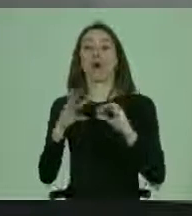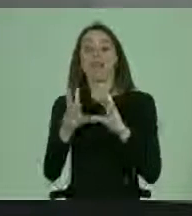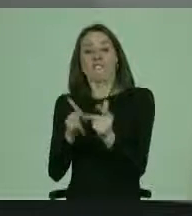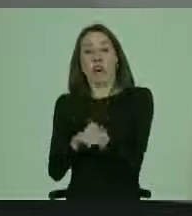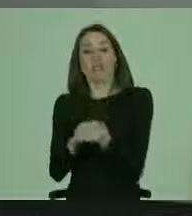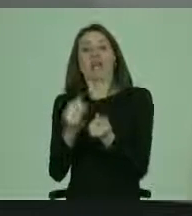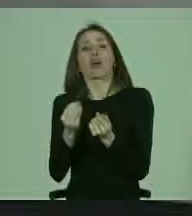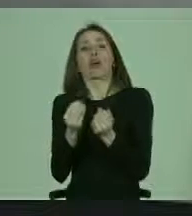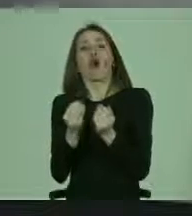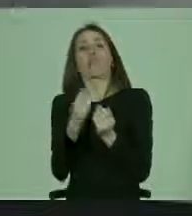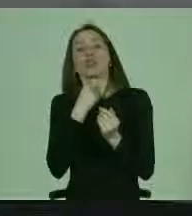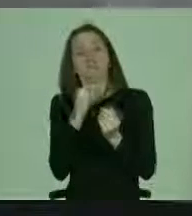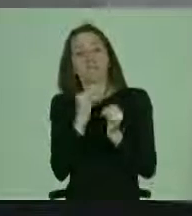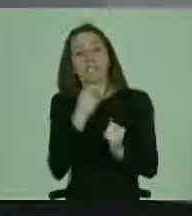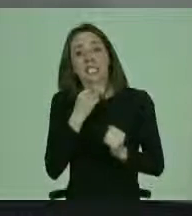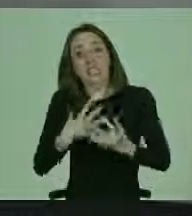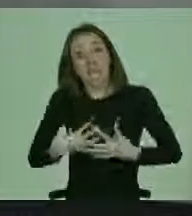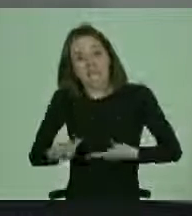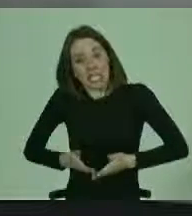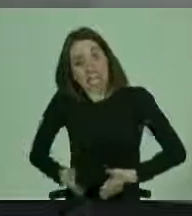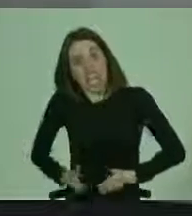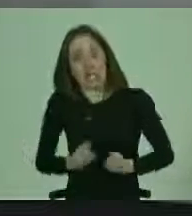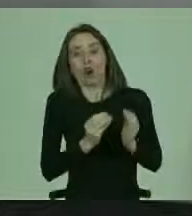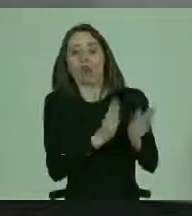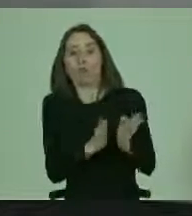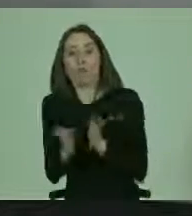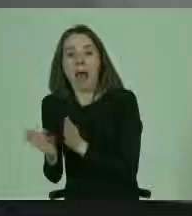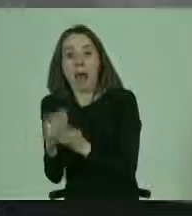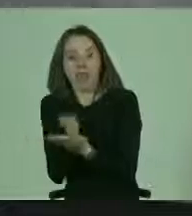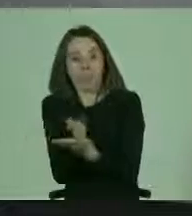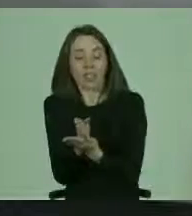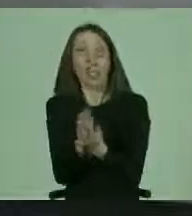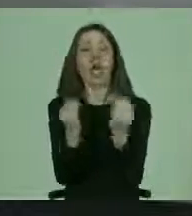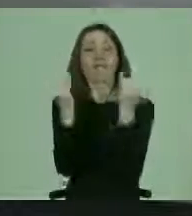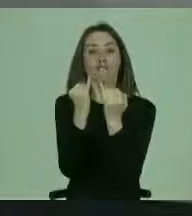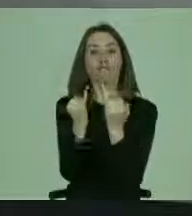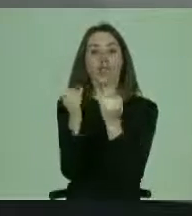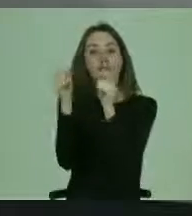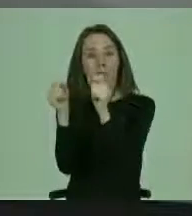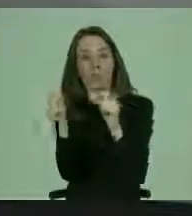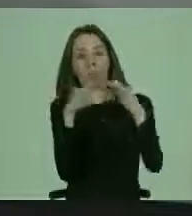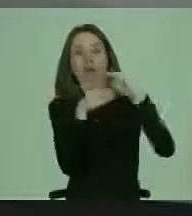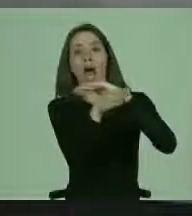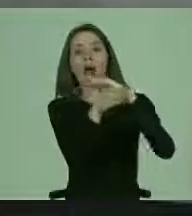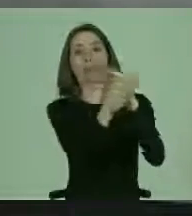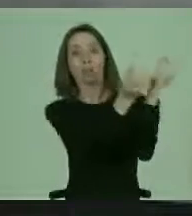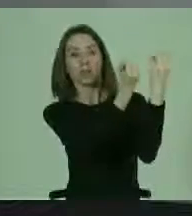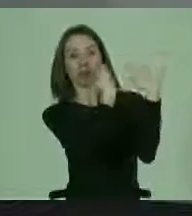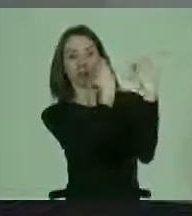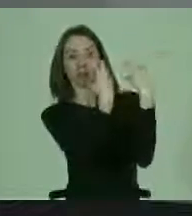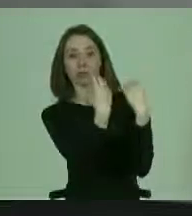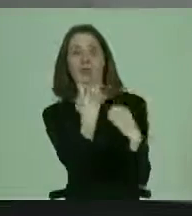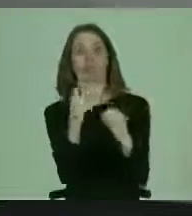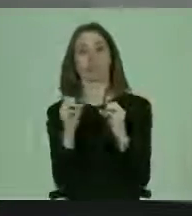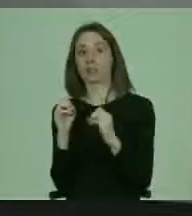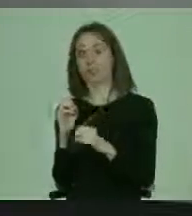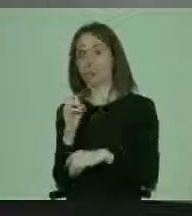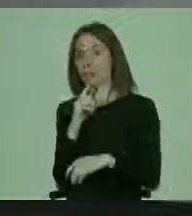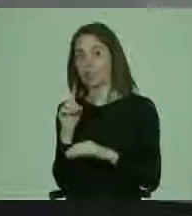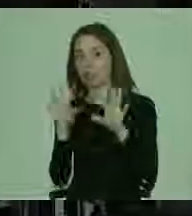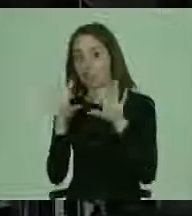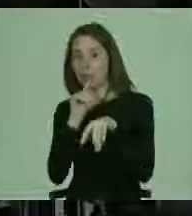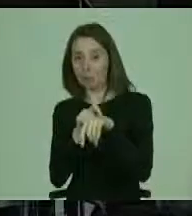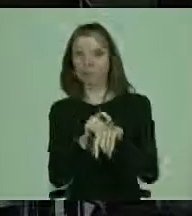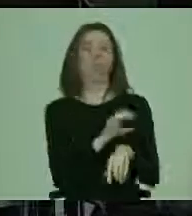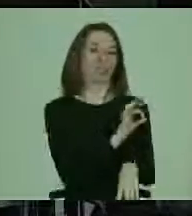etc., en los formatos accesibles, adecuados para ellos. Por eso la educación, diez